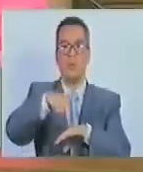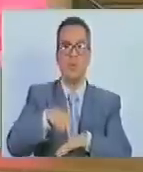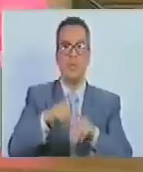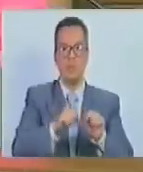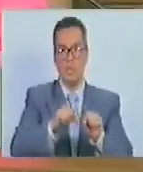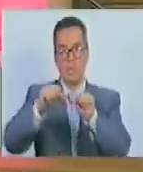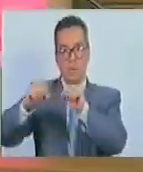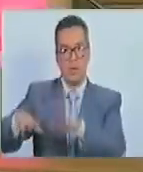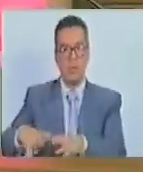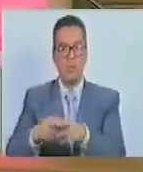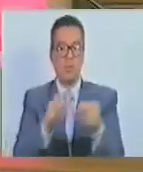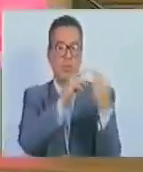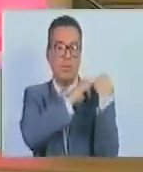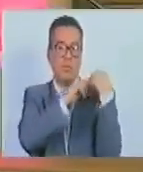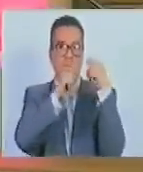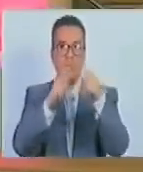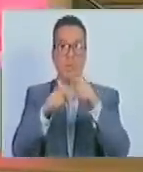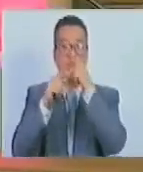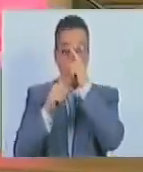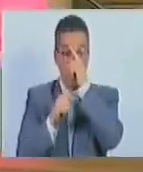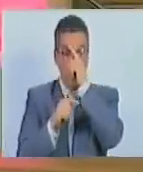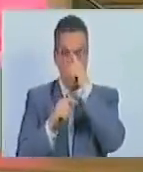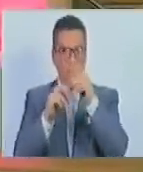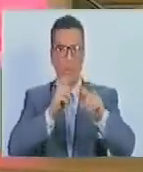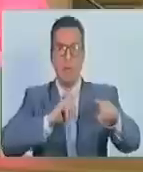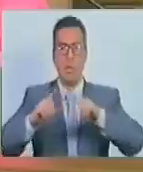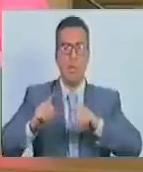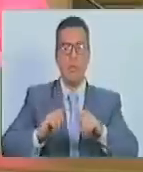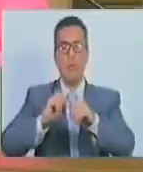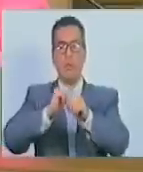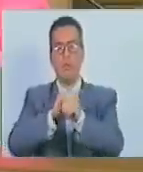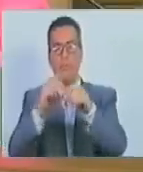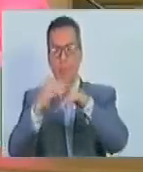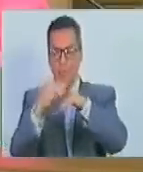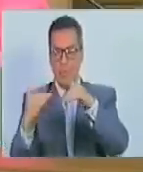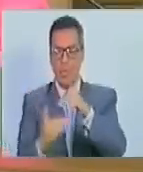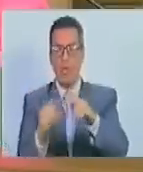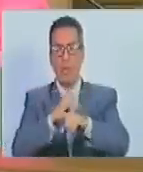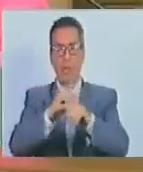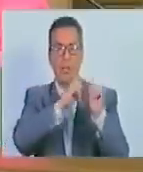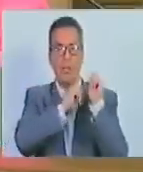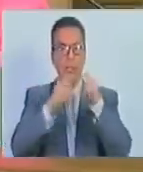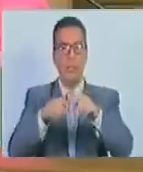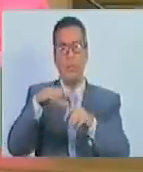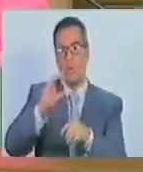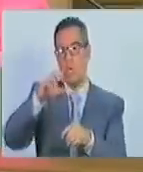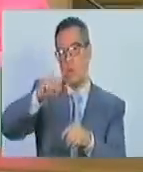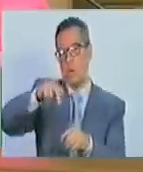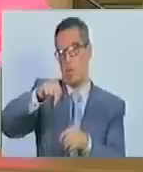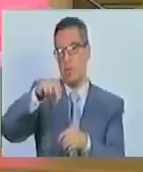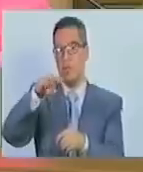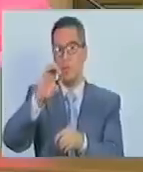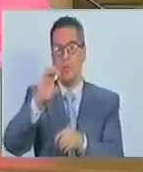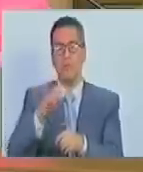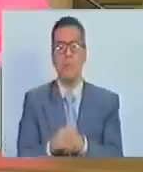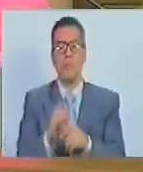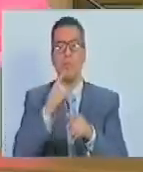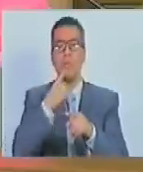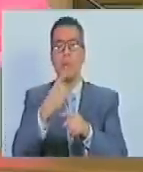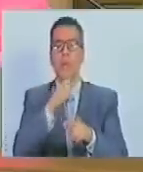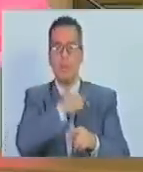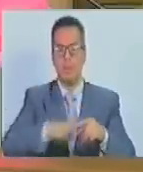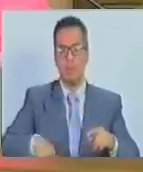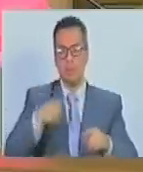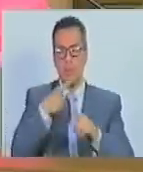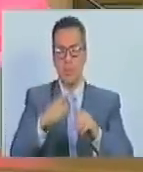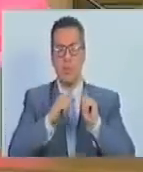renunciaron a sus cargos como rectores principales y suplentes del Consejo Nacional Electoral. Seguidamente, el presidente